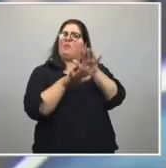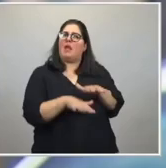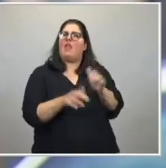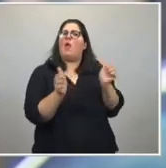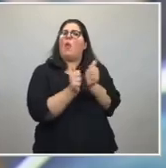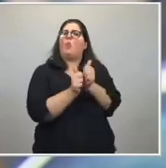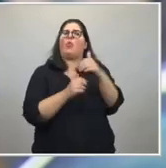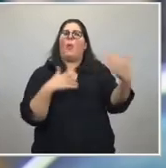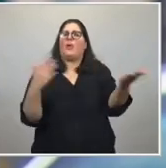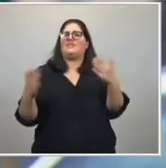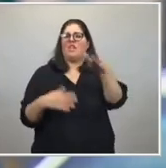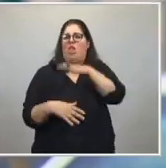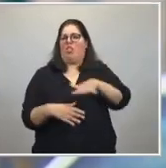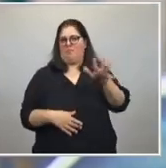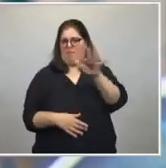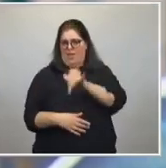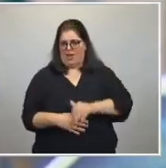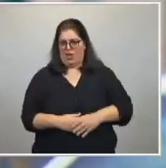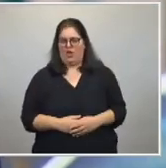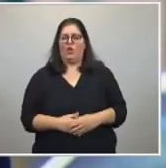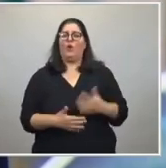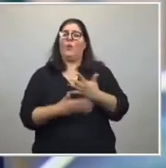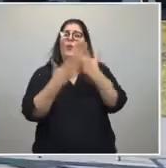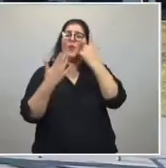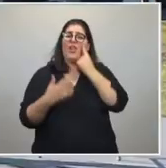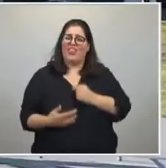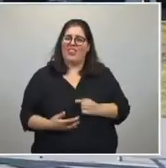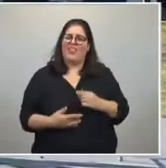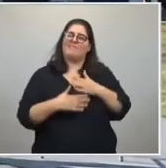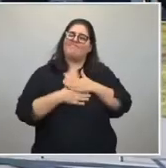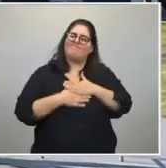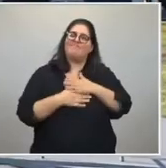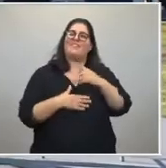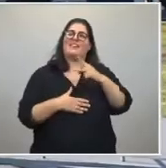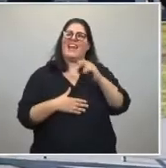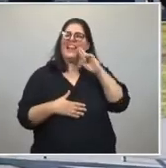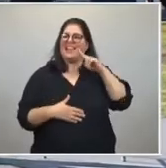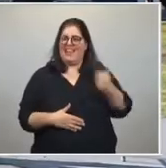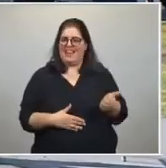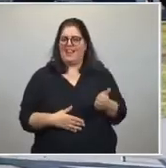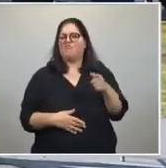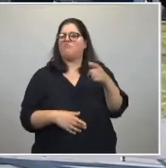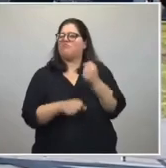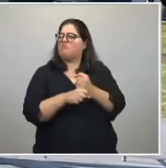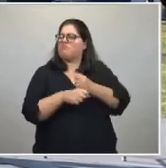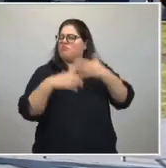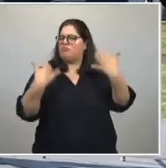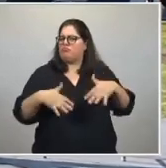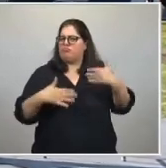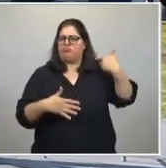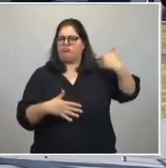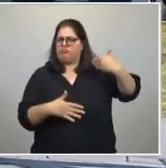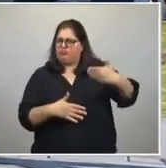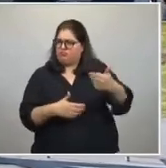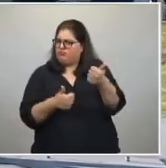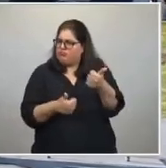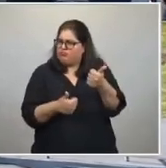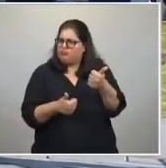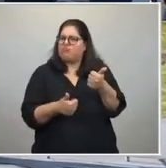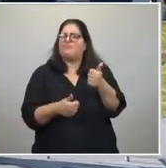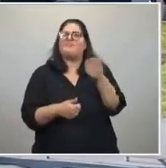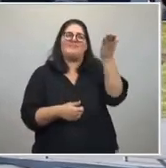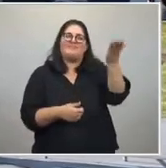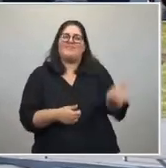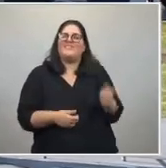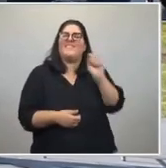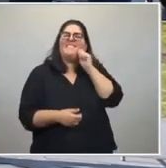vecinos de Merlo. Muy buenos días, querida Karina. Gran tarea venís haciendo. No sólo sos